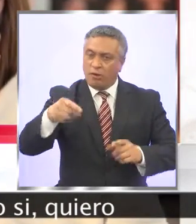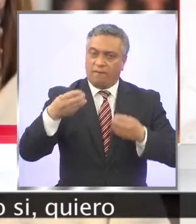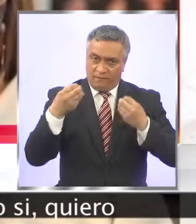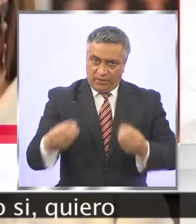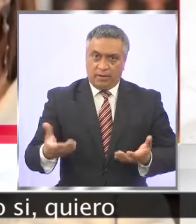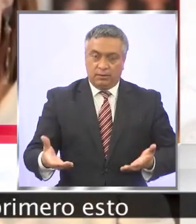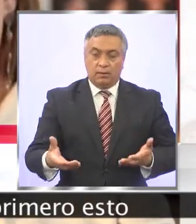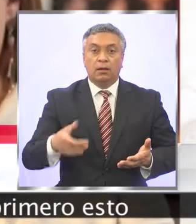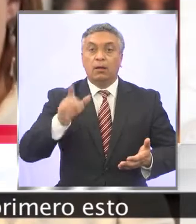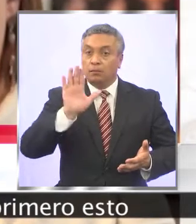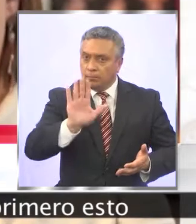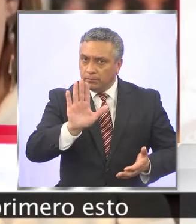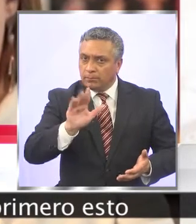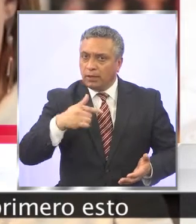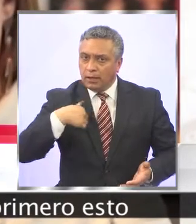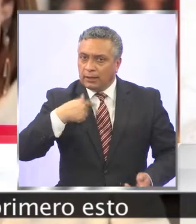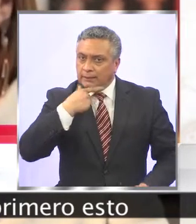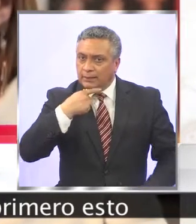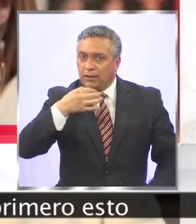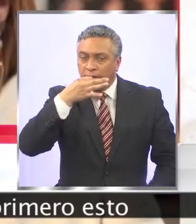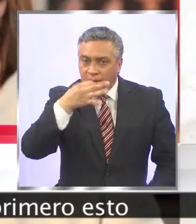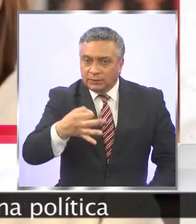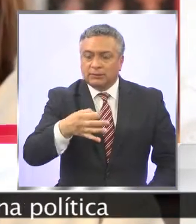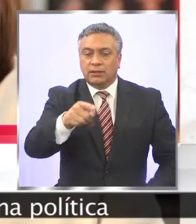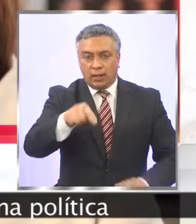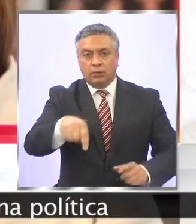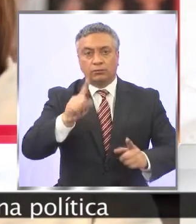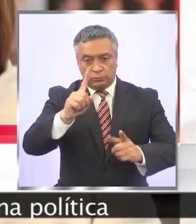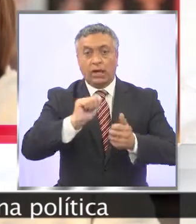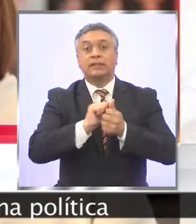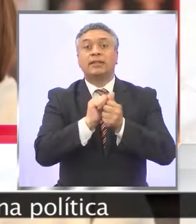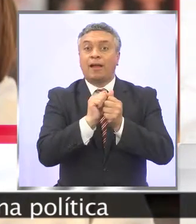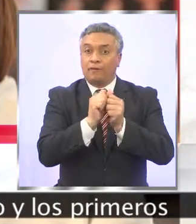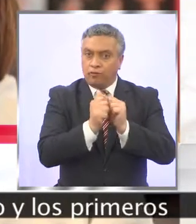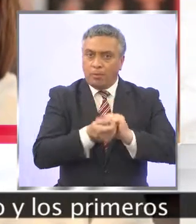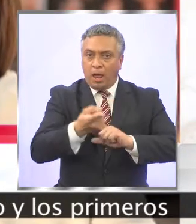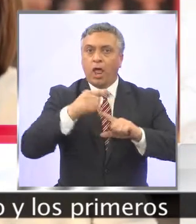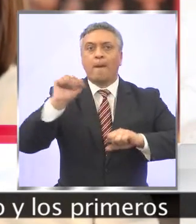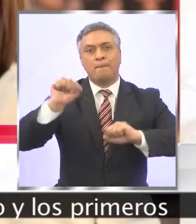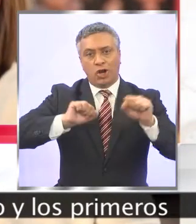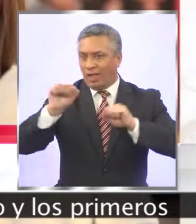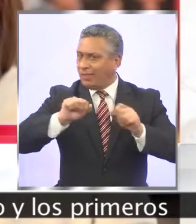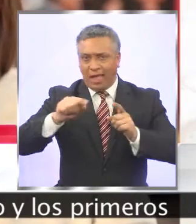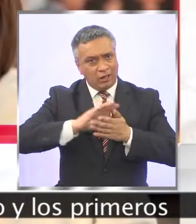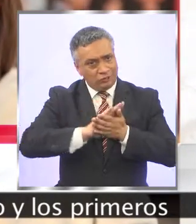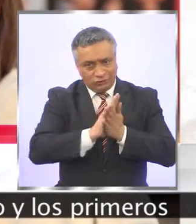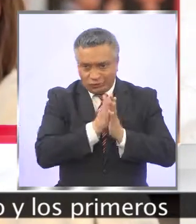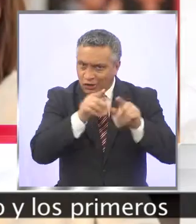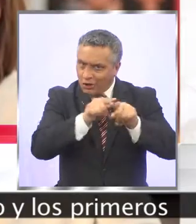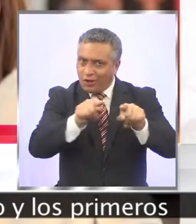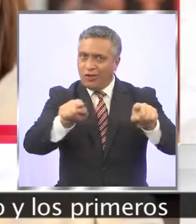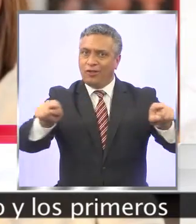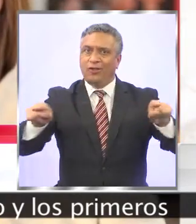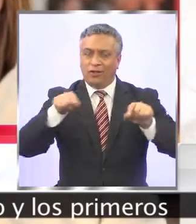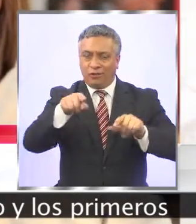sí quiero hacer mucho hincapié en que primero esto tiene que transformarse en una política transversal al interior del municipio y los